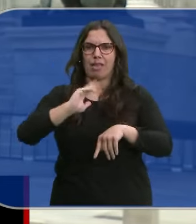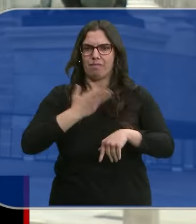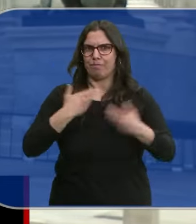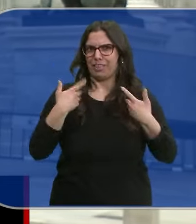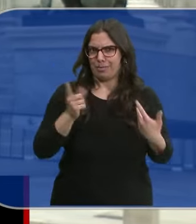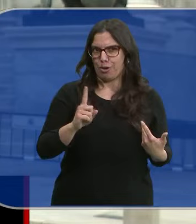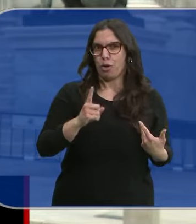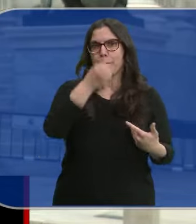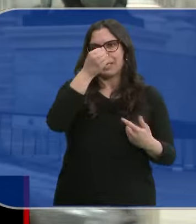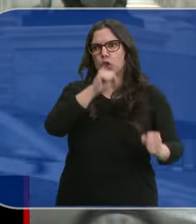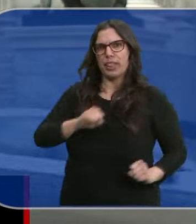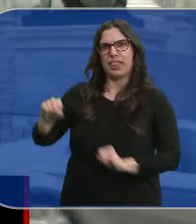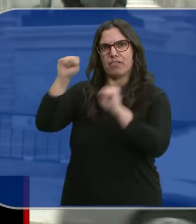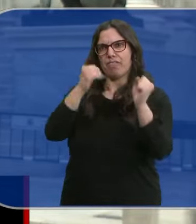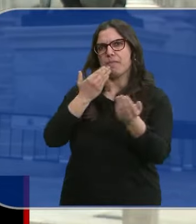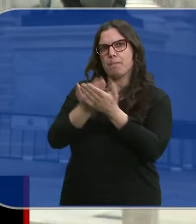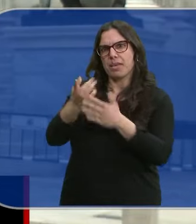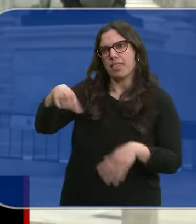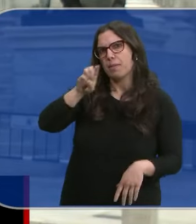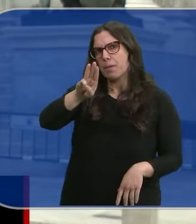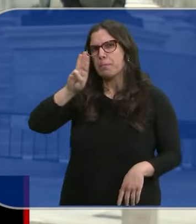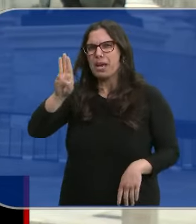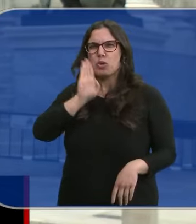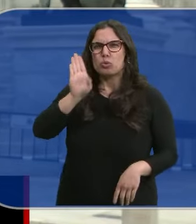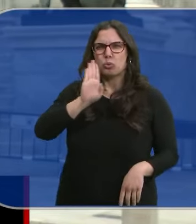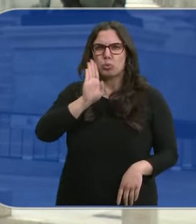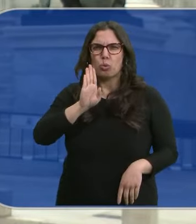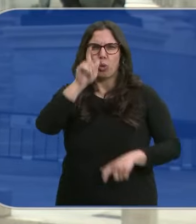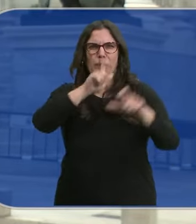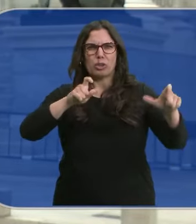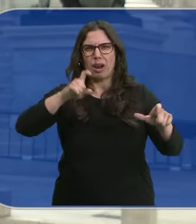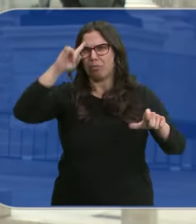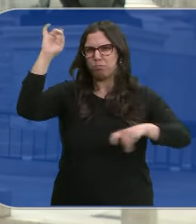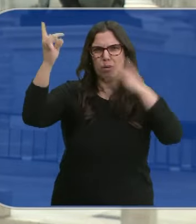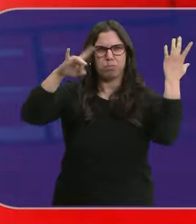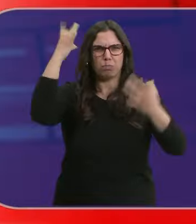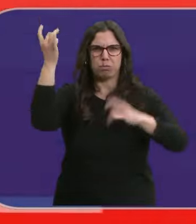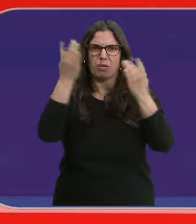El PSOE se defiende y pide al PP que deje de ensuciar nombres sin sentido.